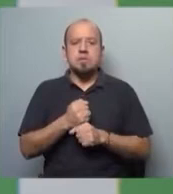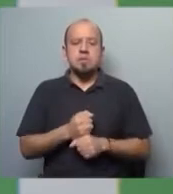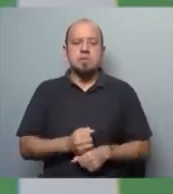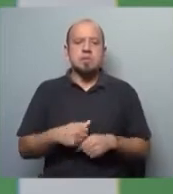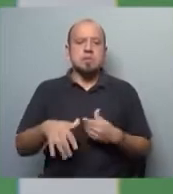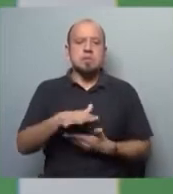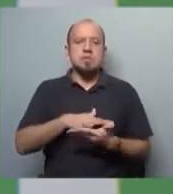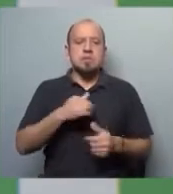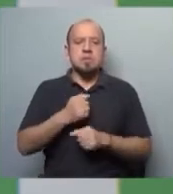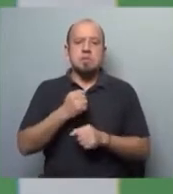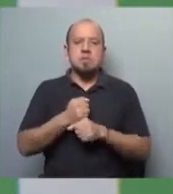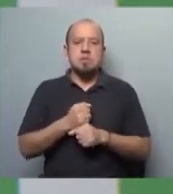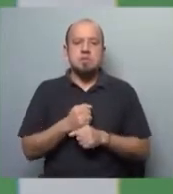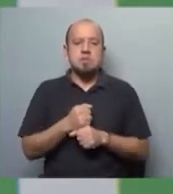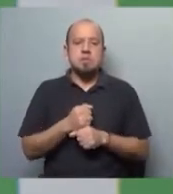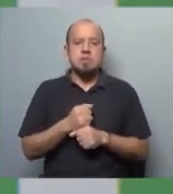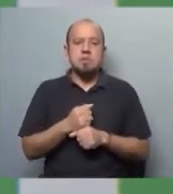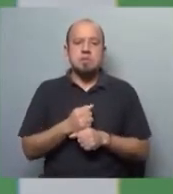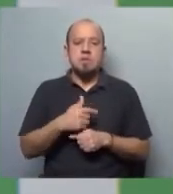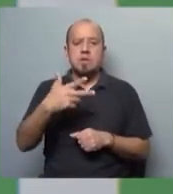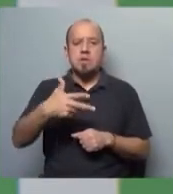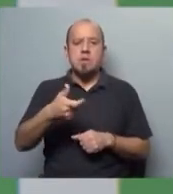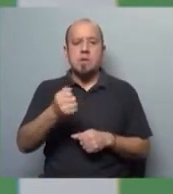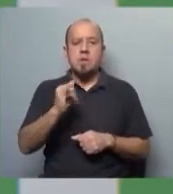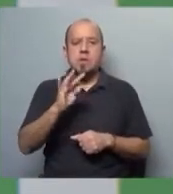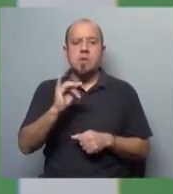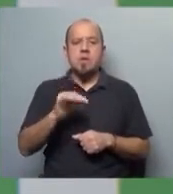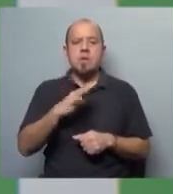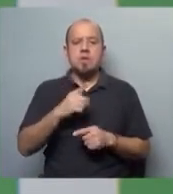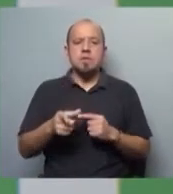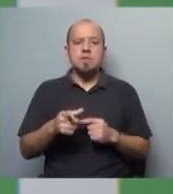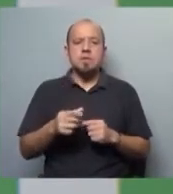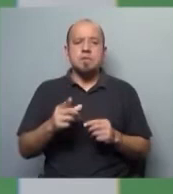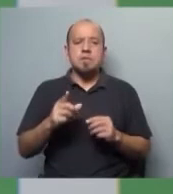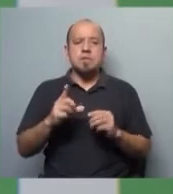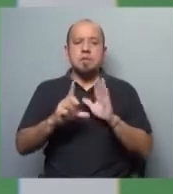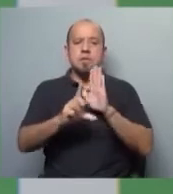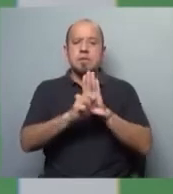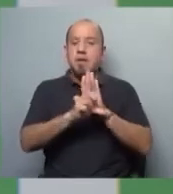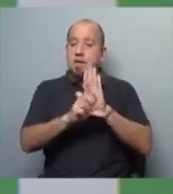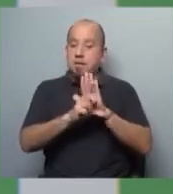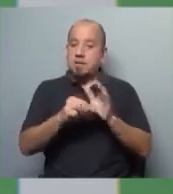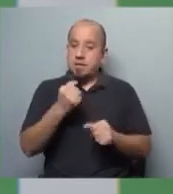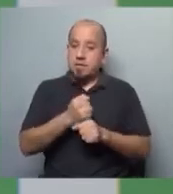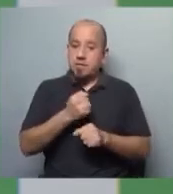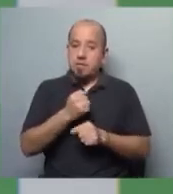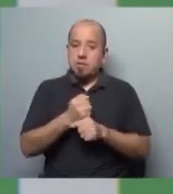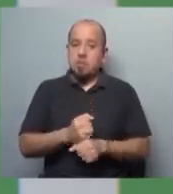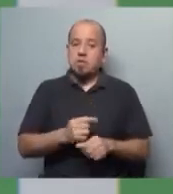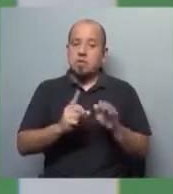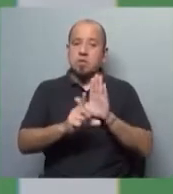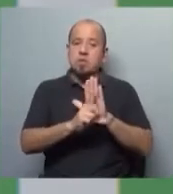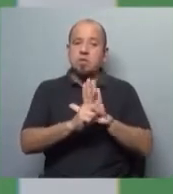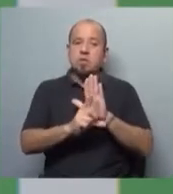situación del empleo, Haití apenas, en términos de empleo legal, y ese es un término bastante